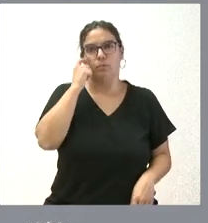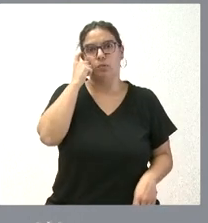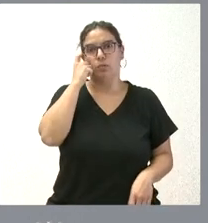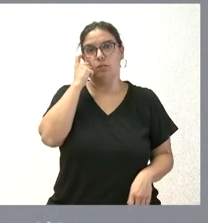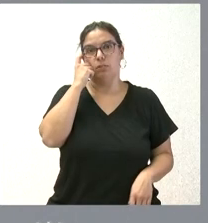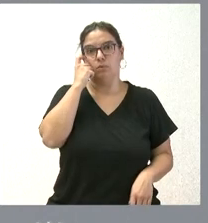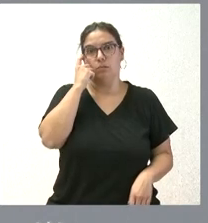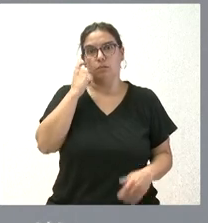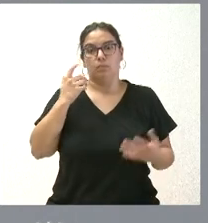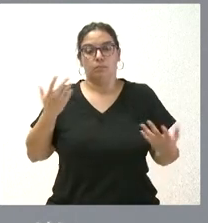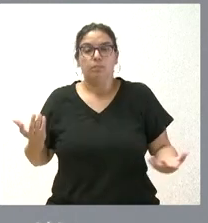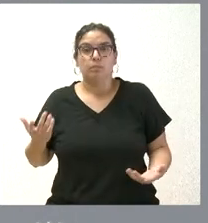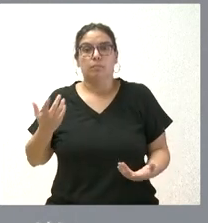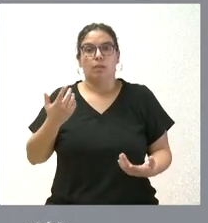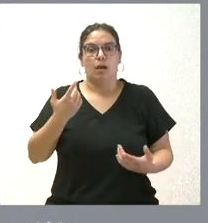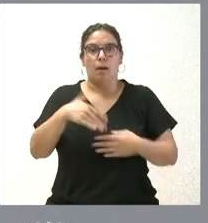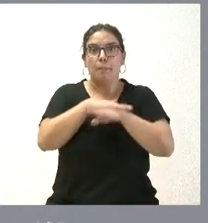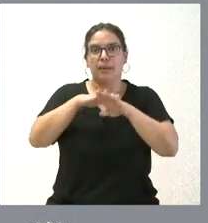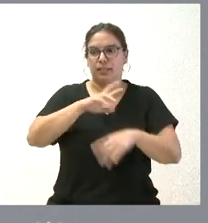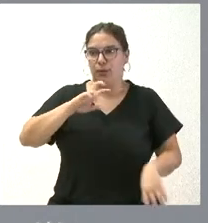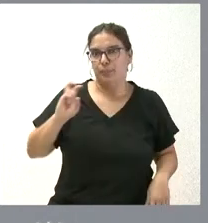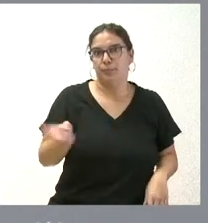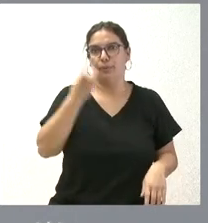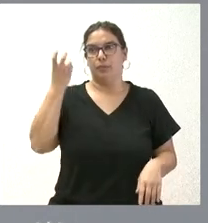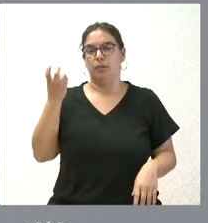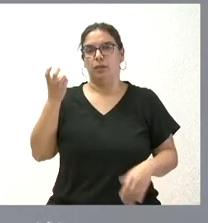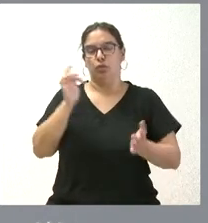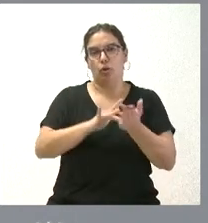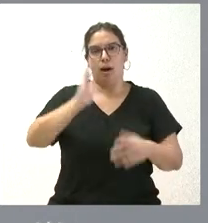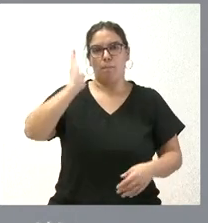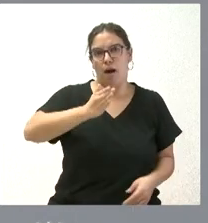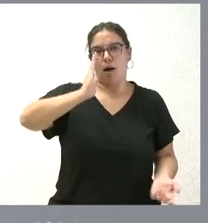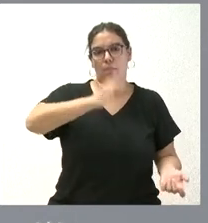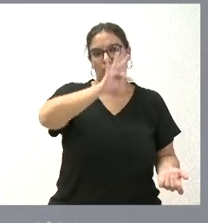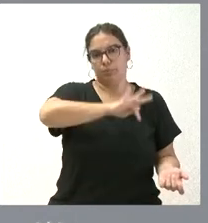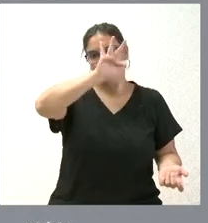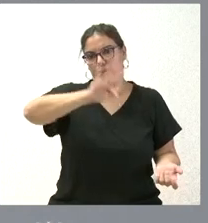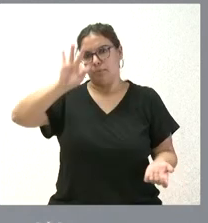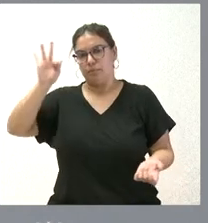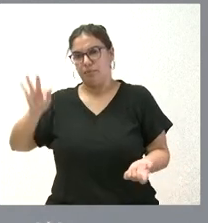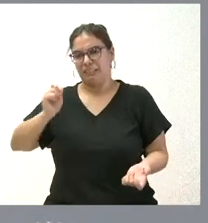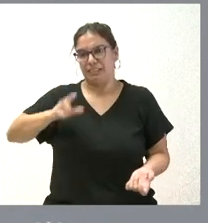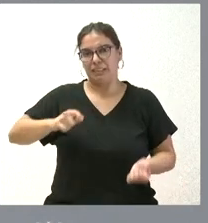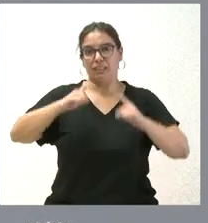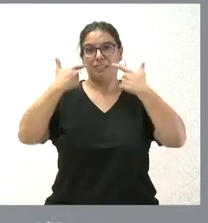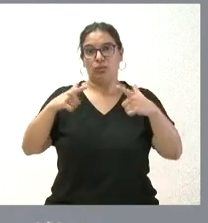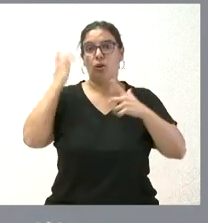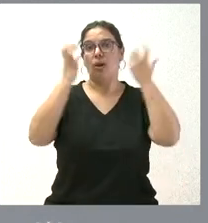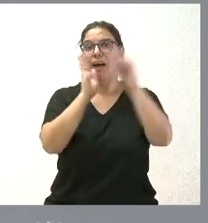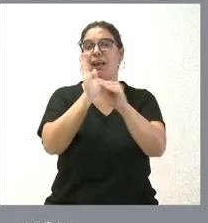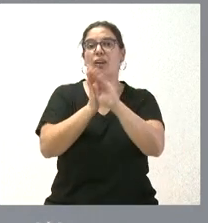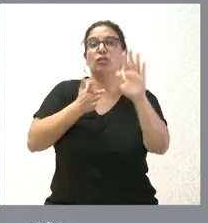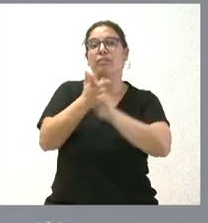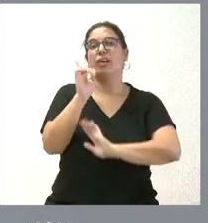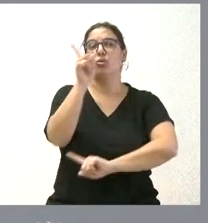Cuando son varios los ministros que perjudican de forma cotidiana y regular al sector ganadero, creemos que, al final, ya no es solo un problema